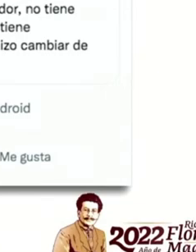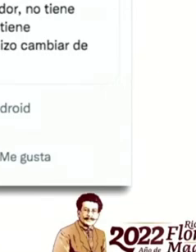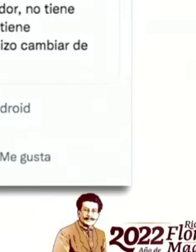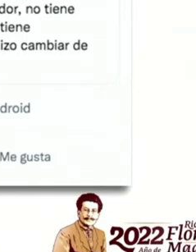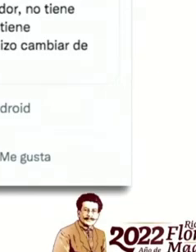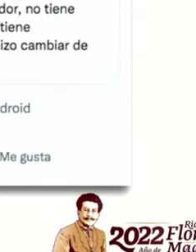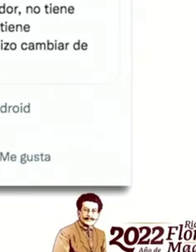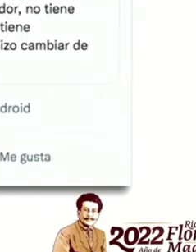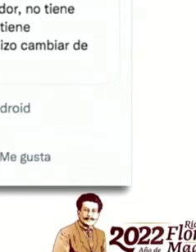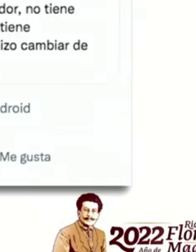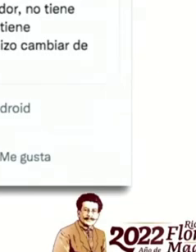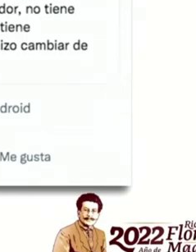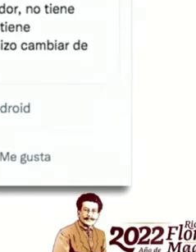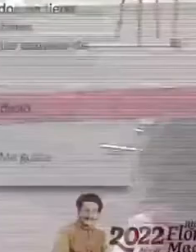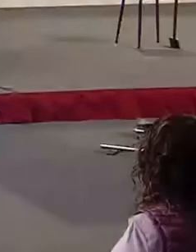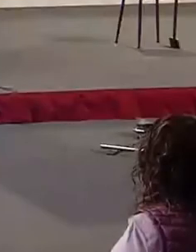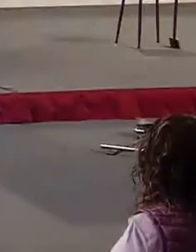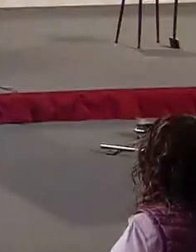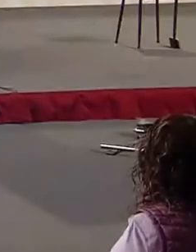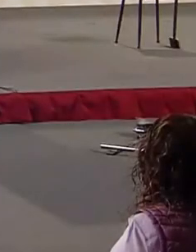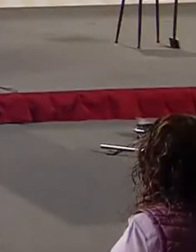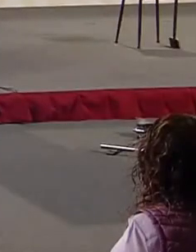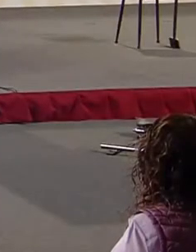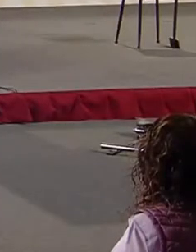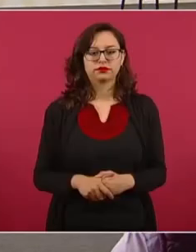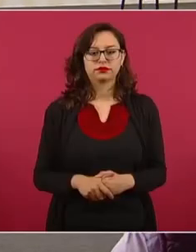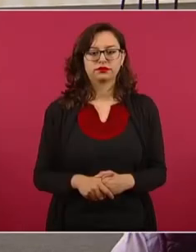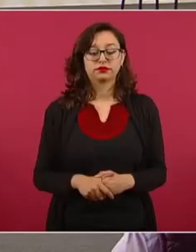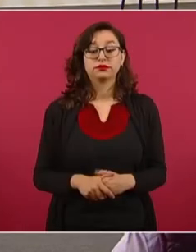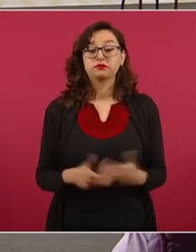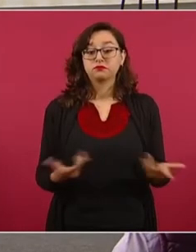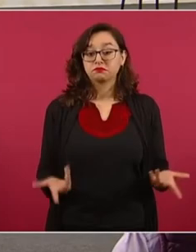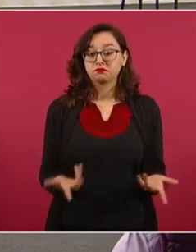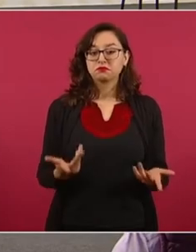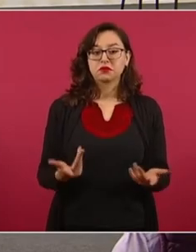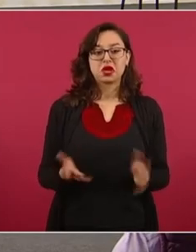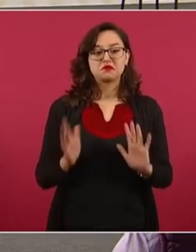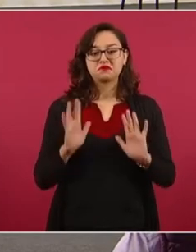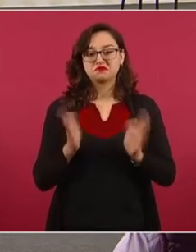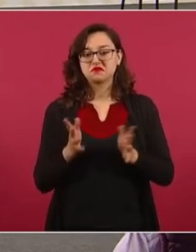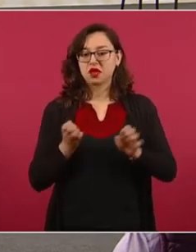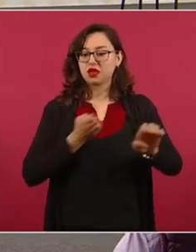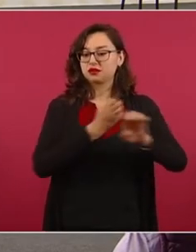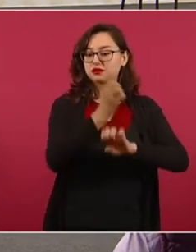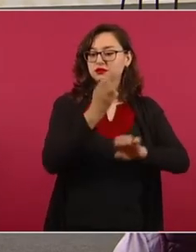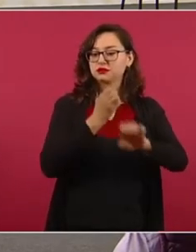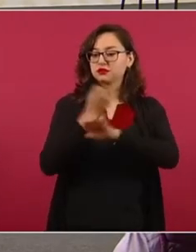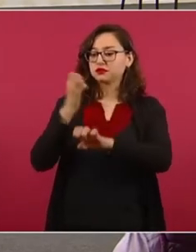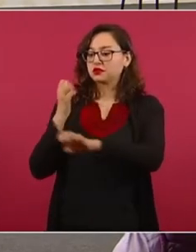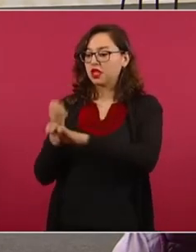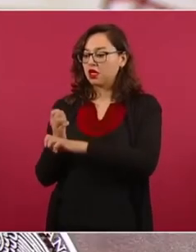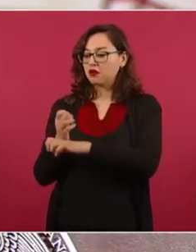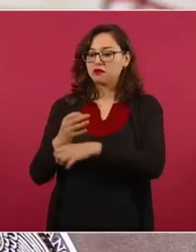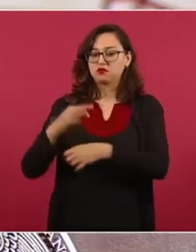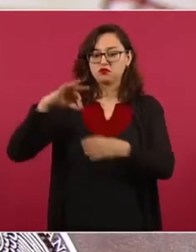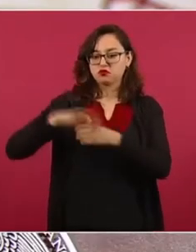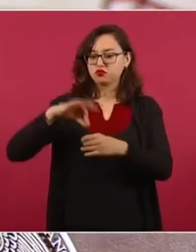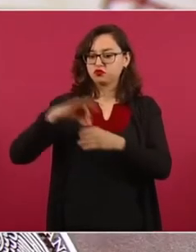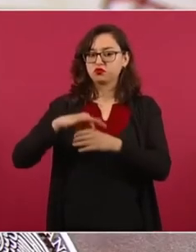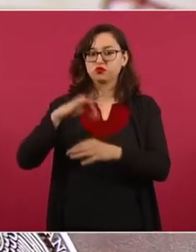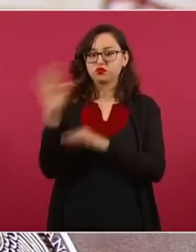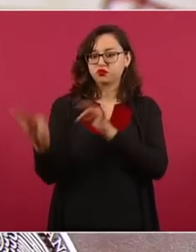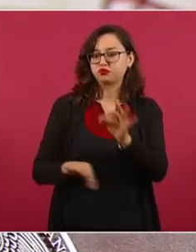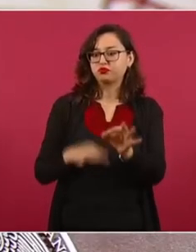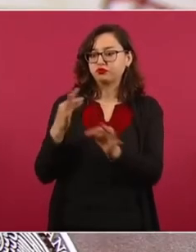Y bueno, pasaron las elecciones de los seis estados y los ataques se arreciaron. Y todos